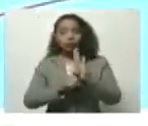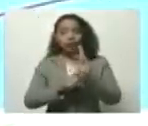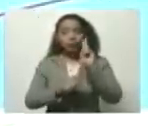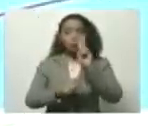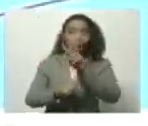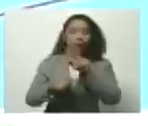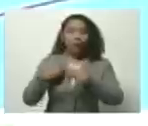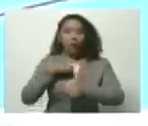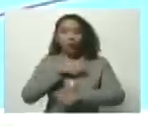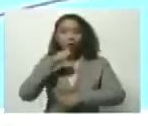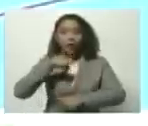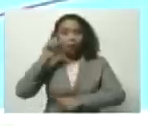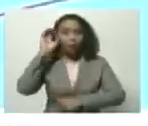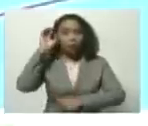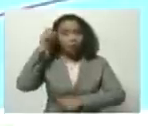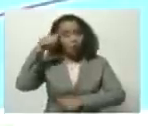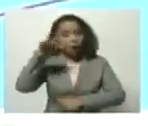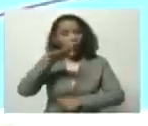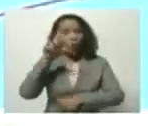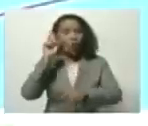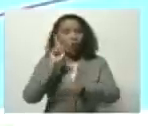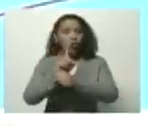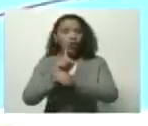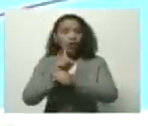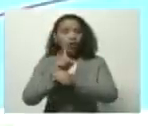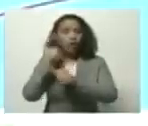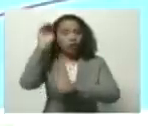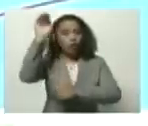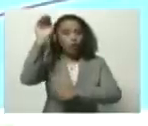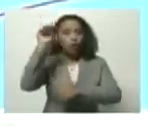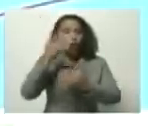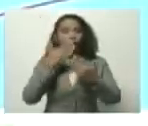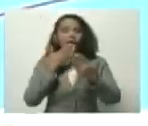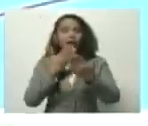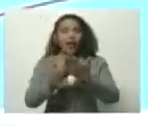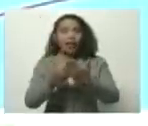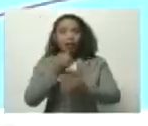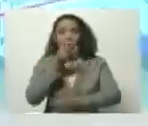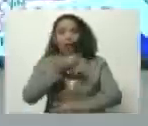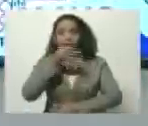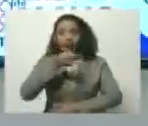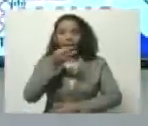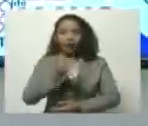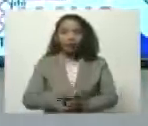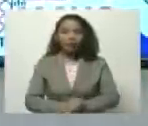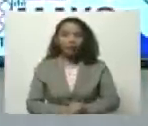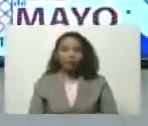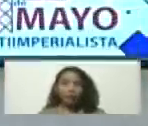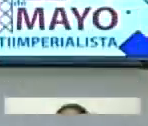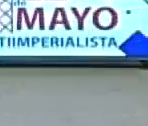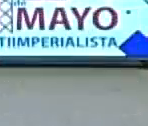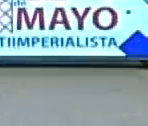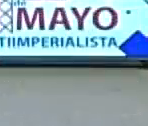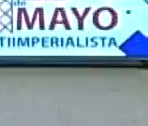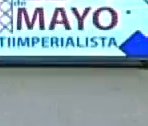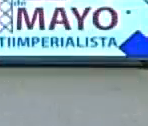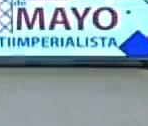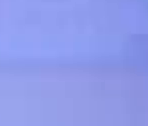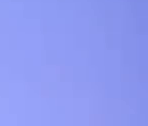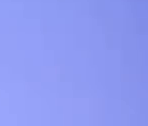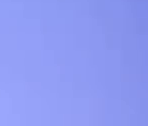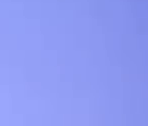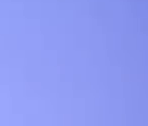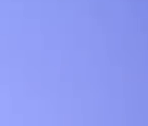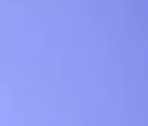para nuestro pueblo y es su único destino muchísimas gracias y buenas tardes bien el mes de mayo de